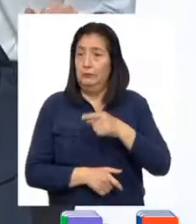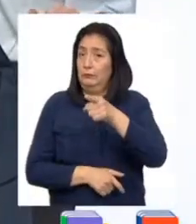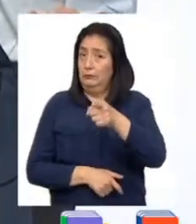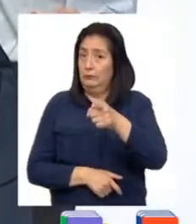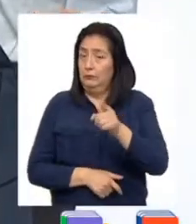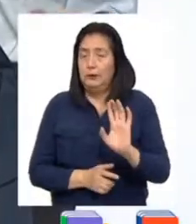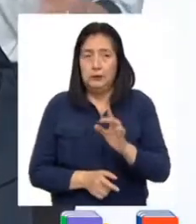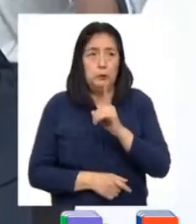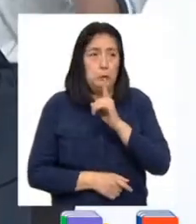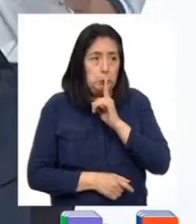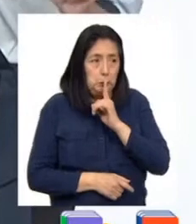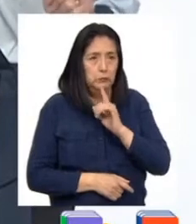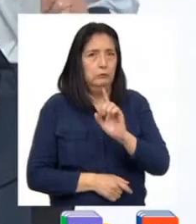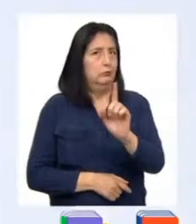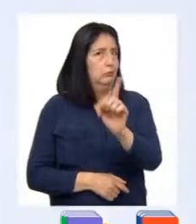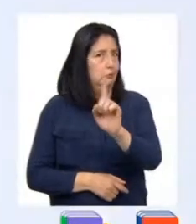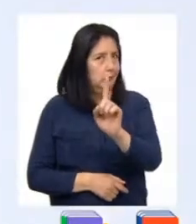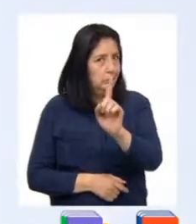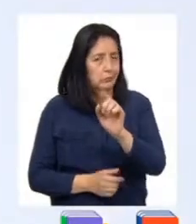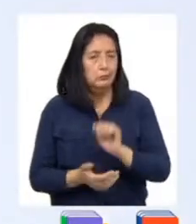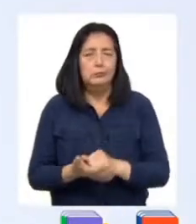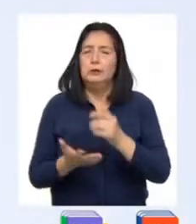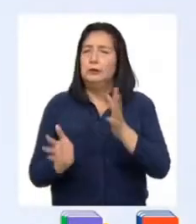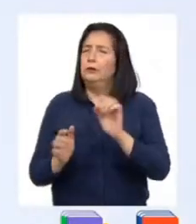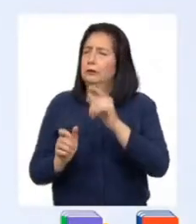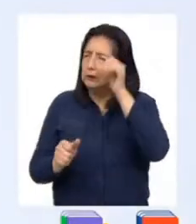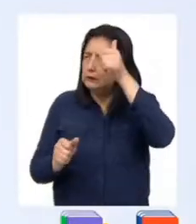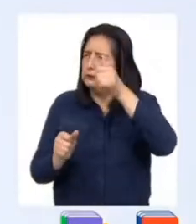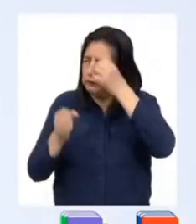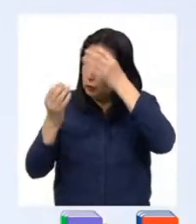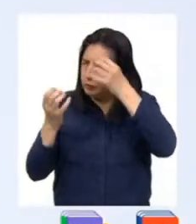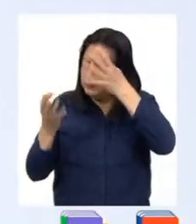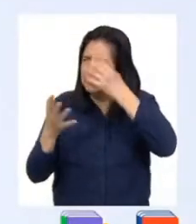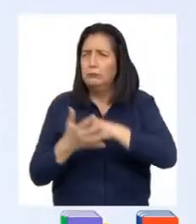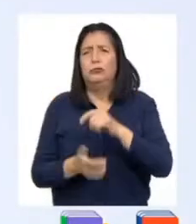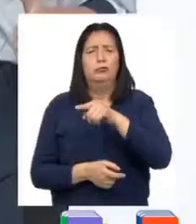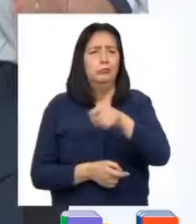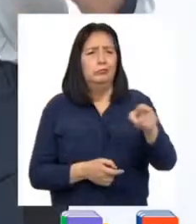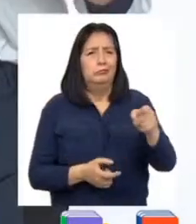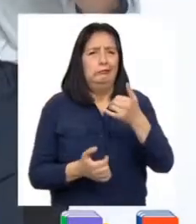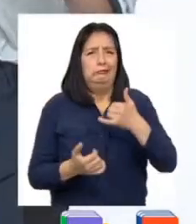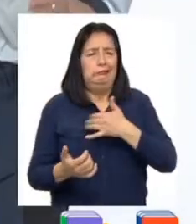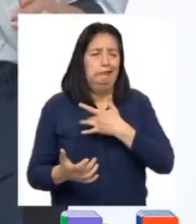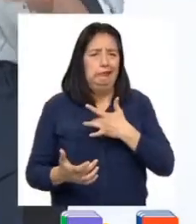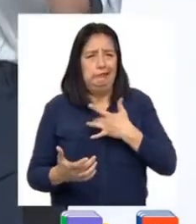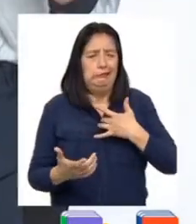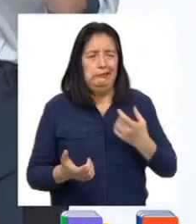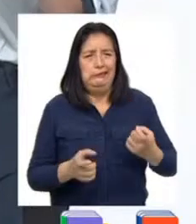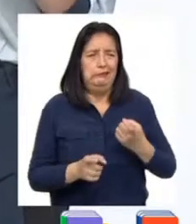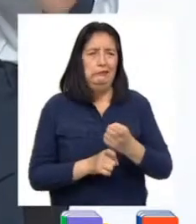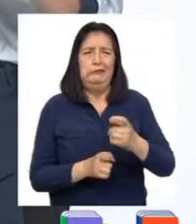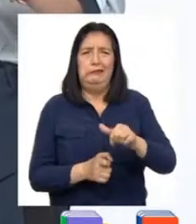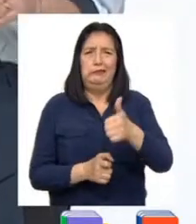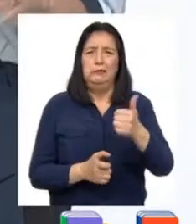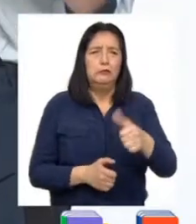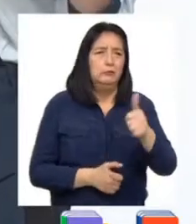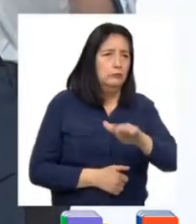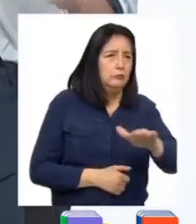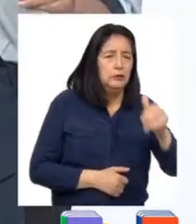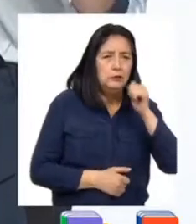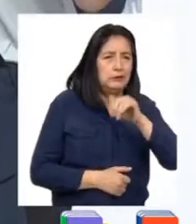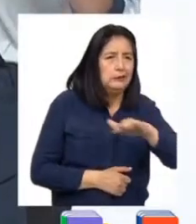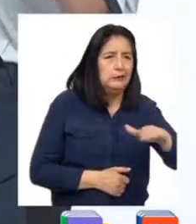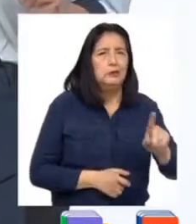nos quedemos callados y calladas. Reportemos este tipo de situaciones para evitar que otros niños y niñas